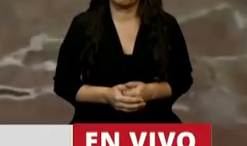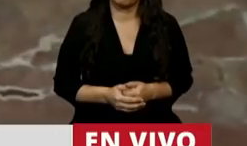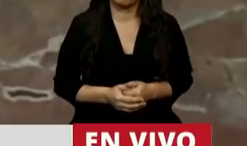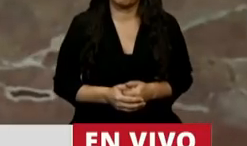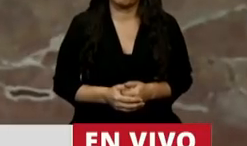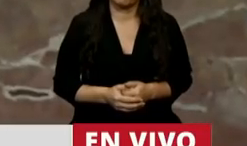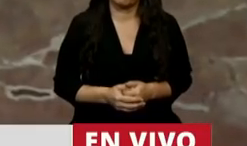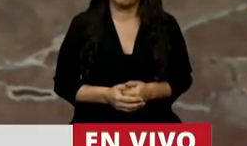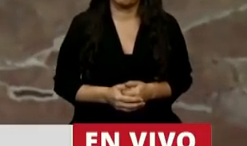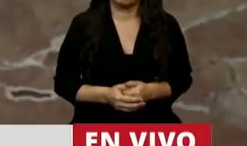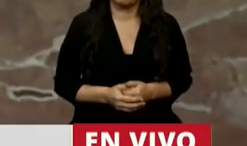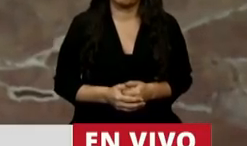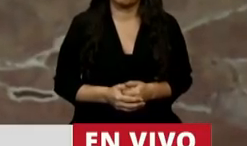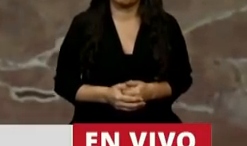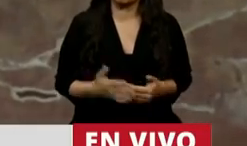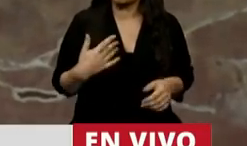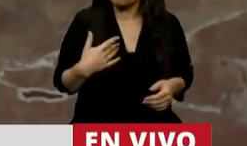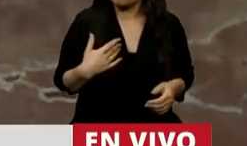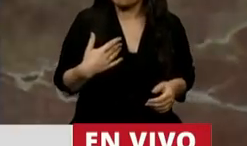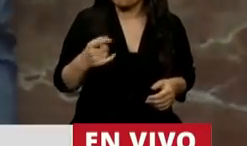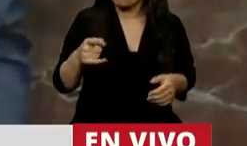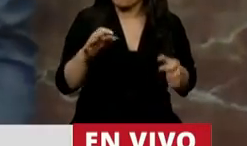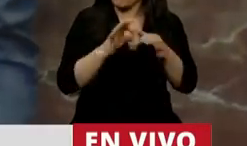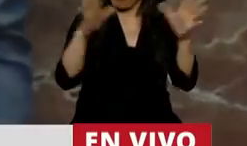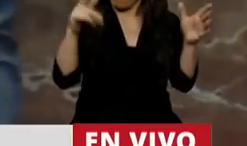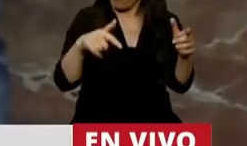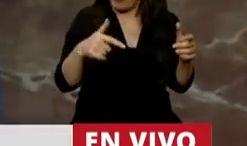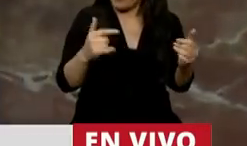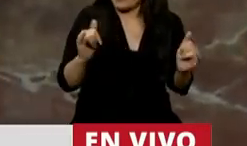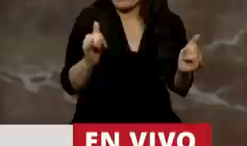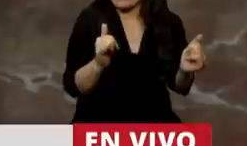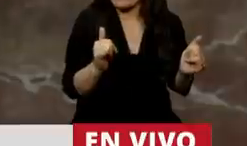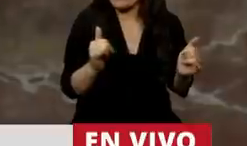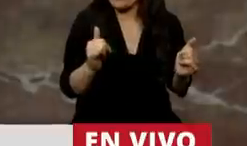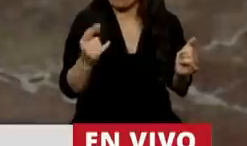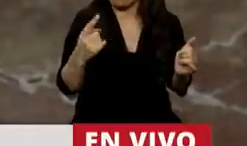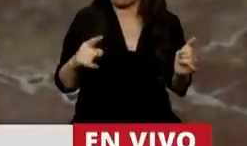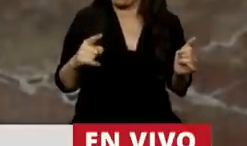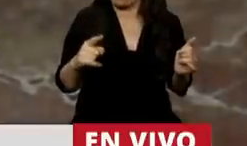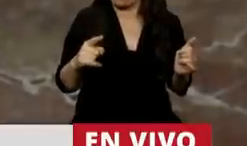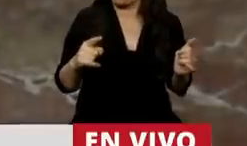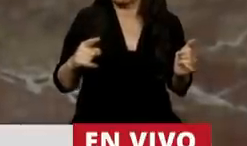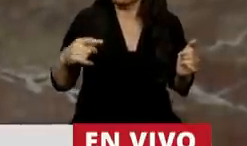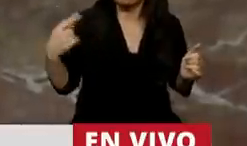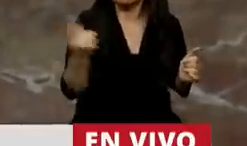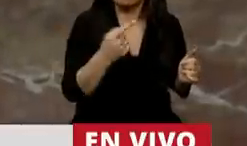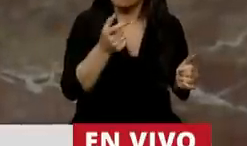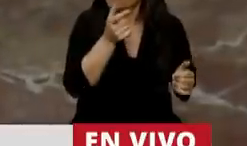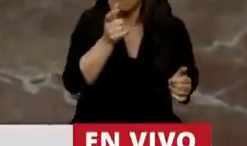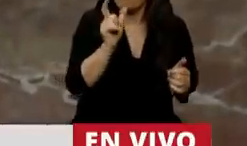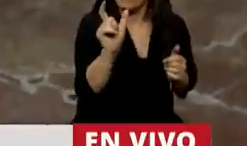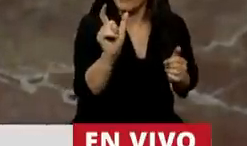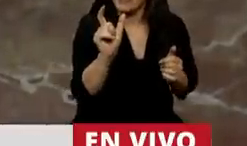Lamentablemente, si bien vivimos en democracia, parece que no todos, entienden lo que significa la palabra